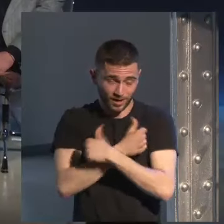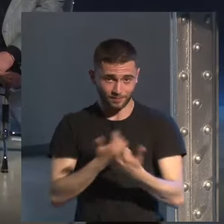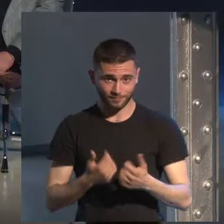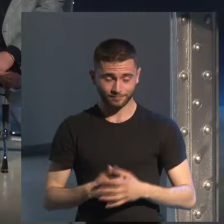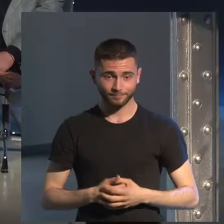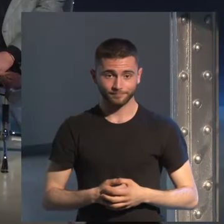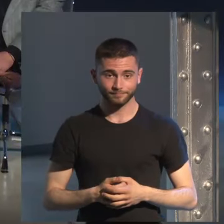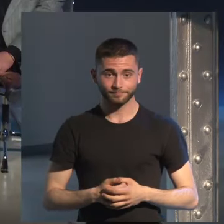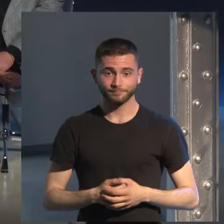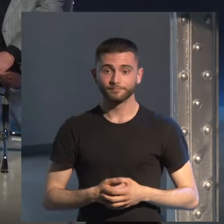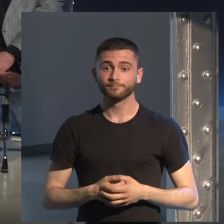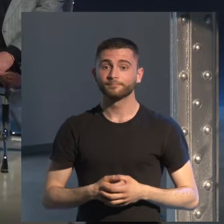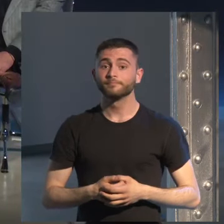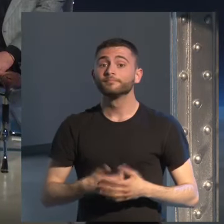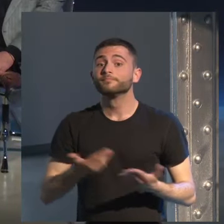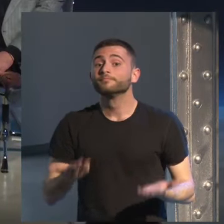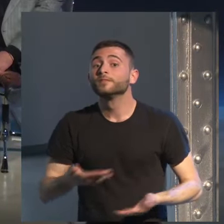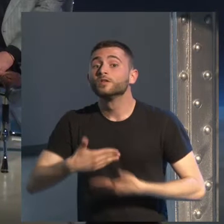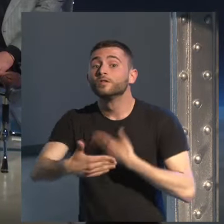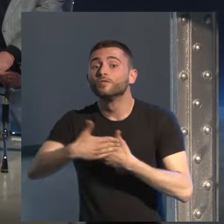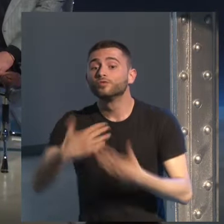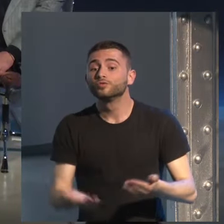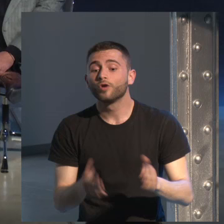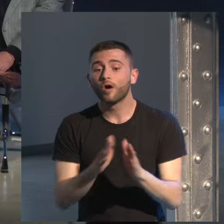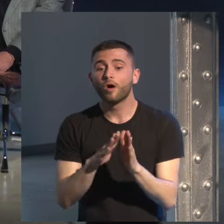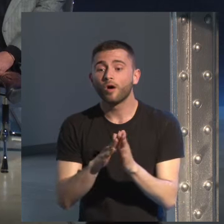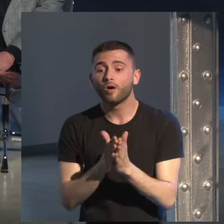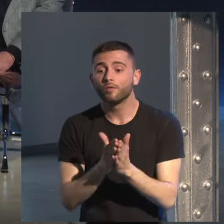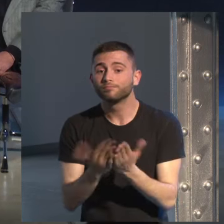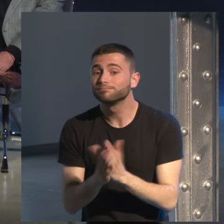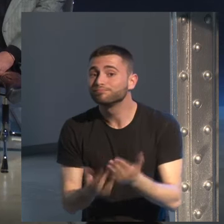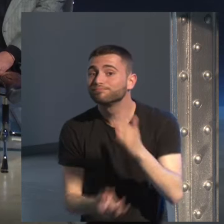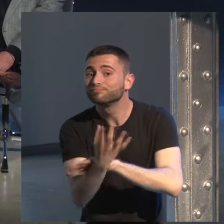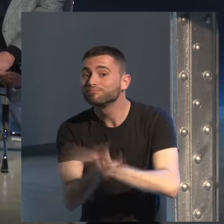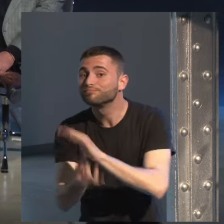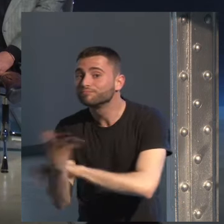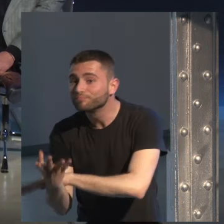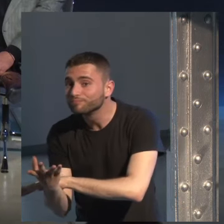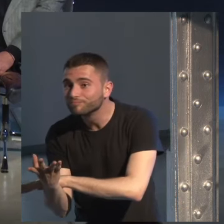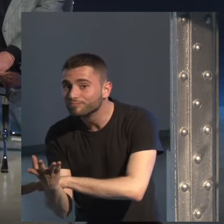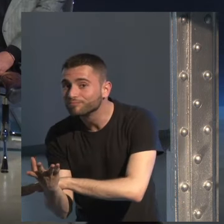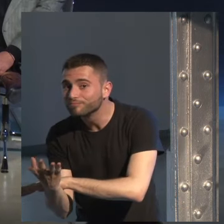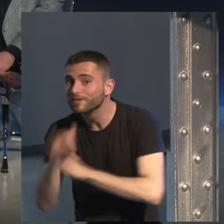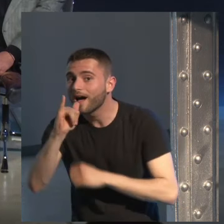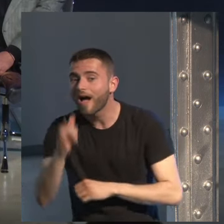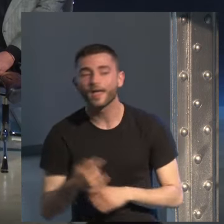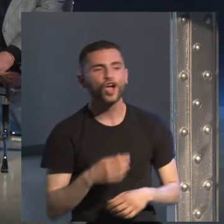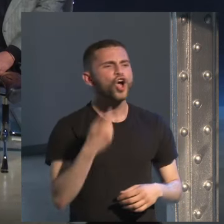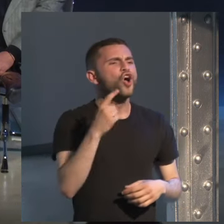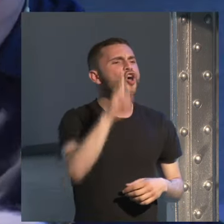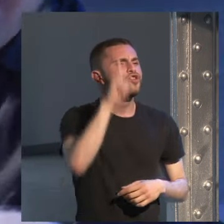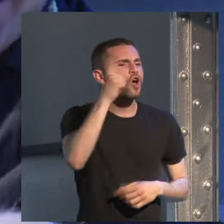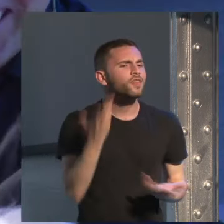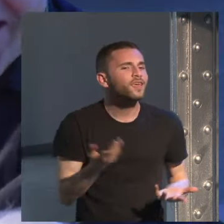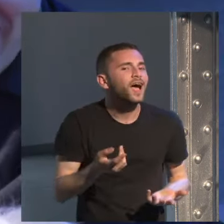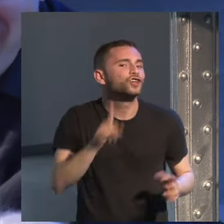Por cierto, ¿tenéis futuras entregas preparadas? Nórdicas. Lo digo para vuestros fans de Petra. Nórdicas o no, las quieres con frío o con calor.